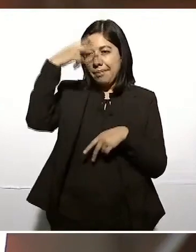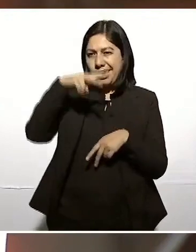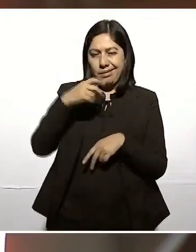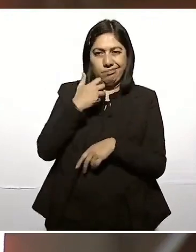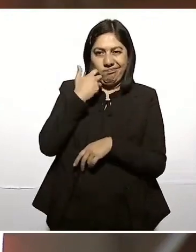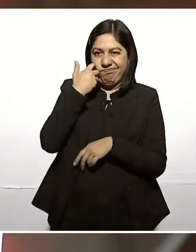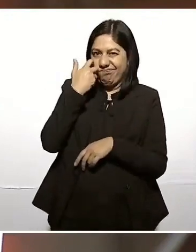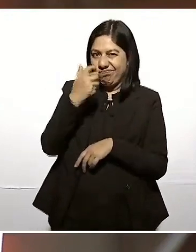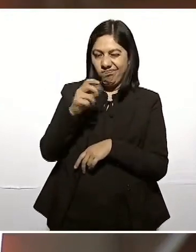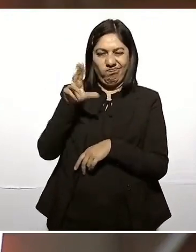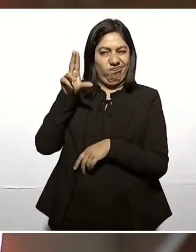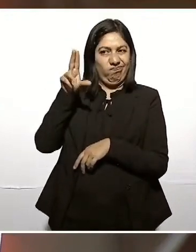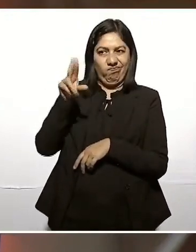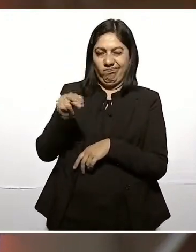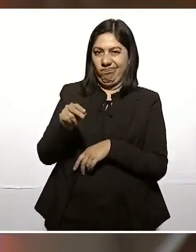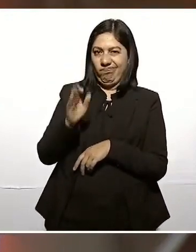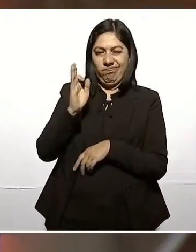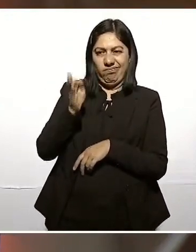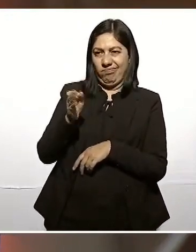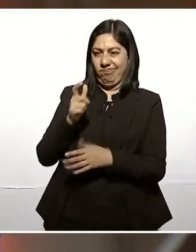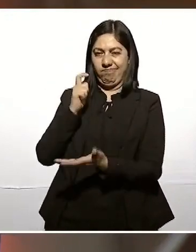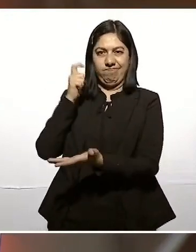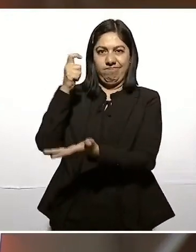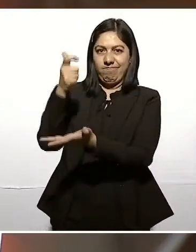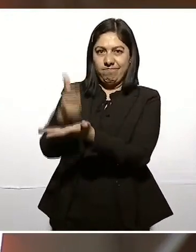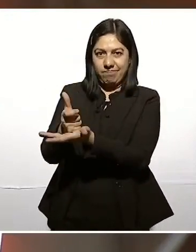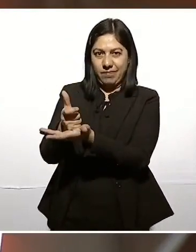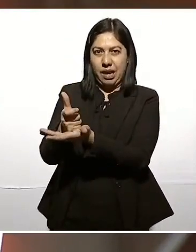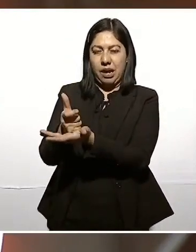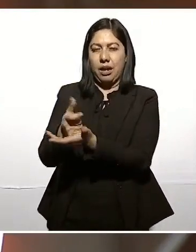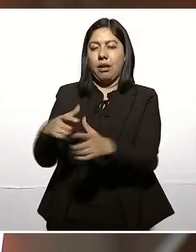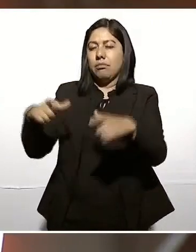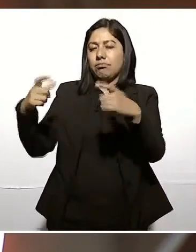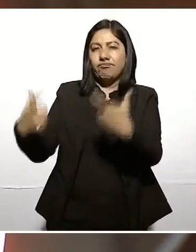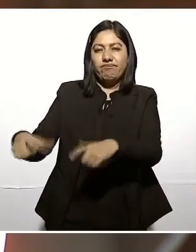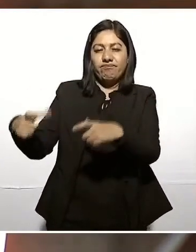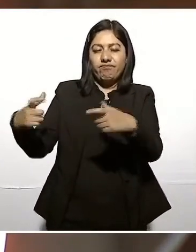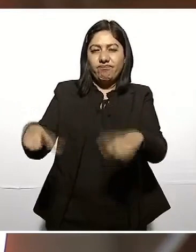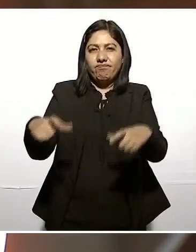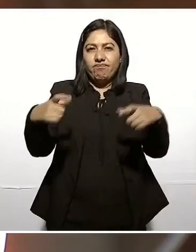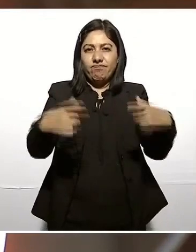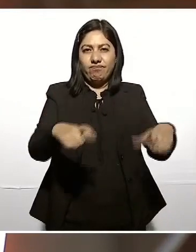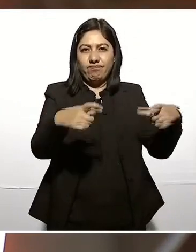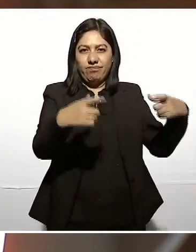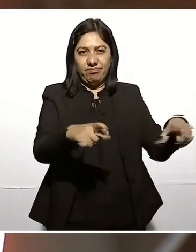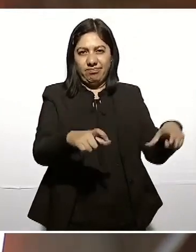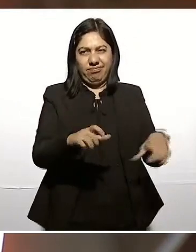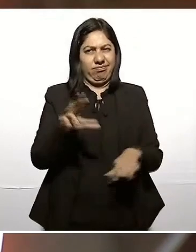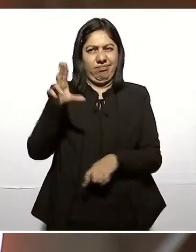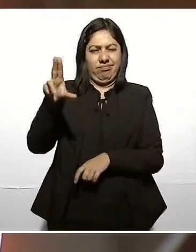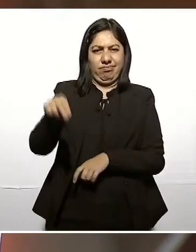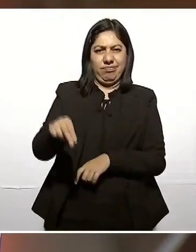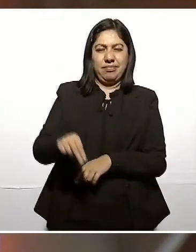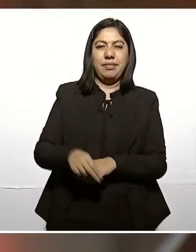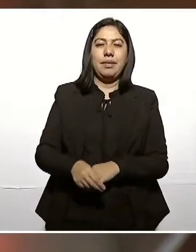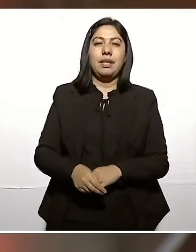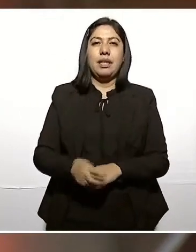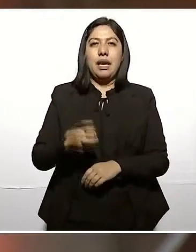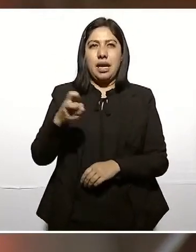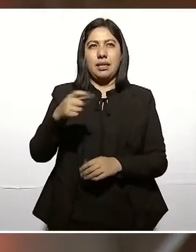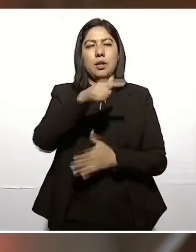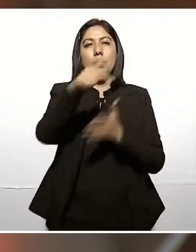quiso pagar unos pasteles en